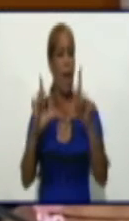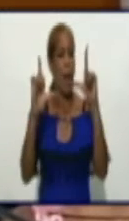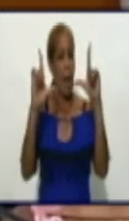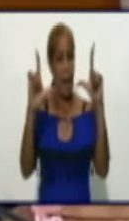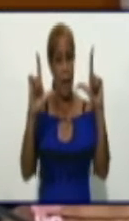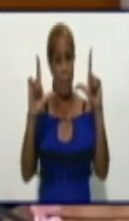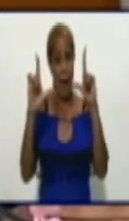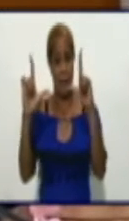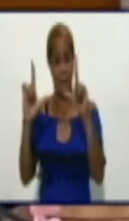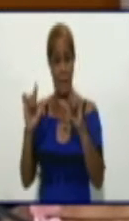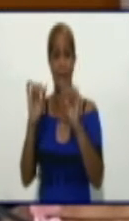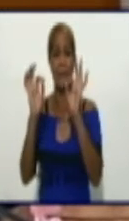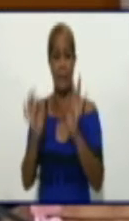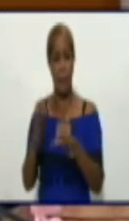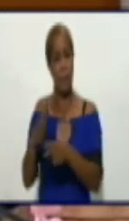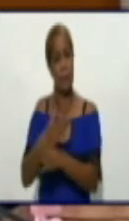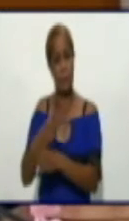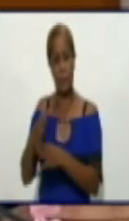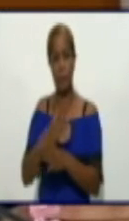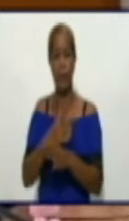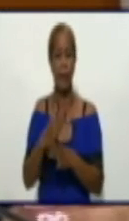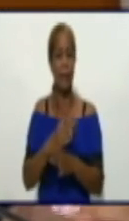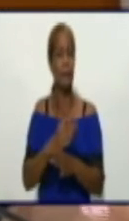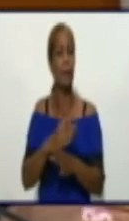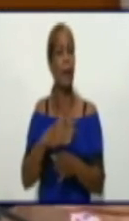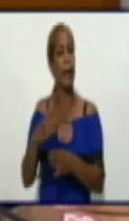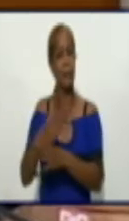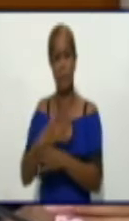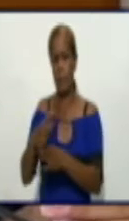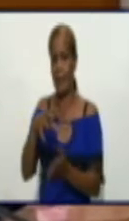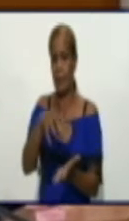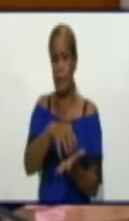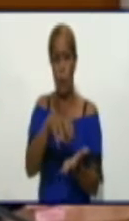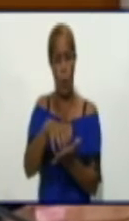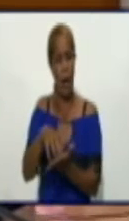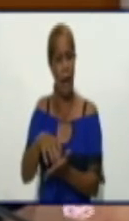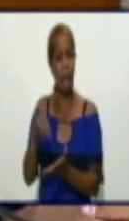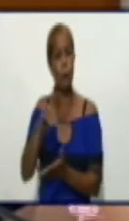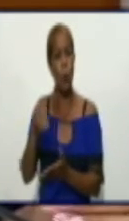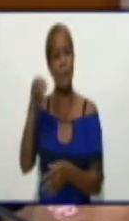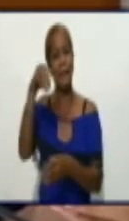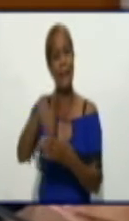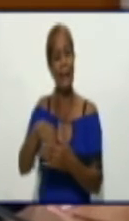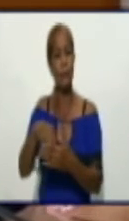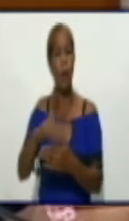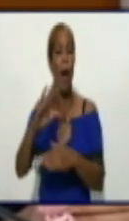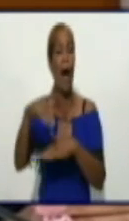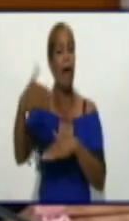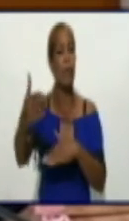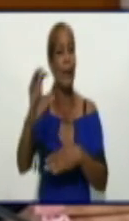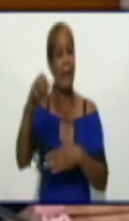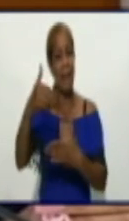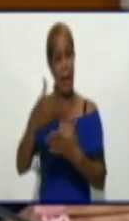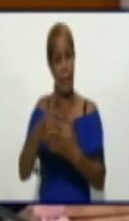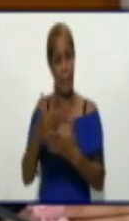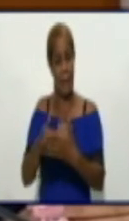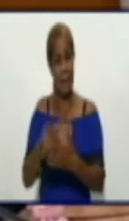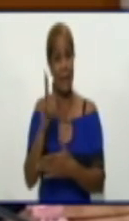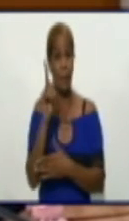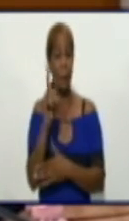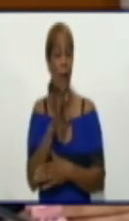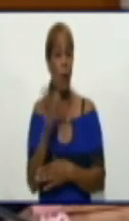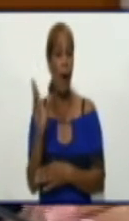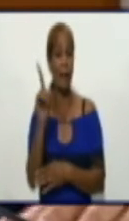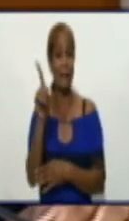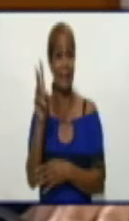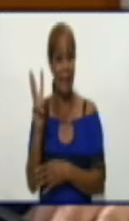utilizando todas nuestras cuentas institucionales, o sea, de nuestras empresas. Del 1 al 14 de agosto se estará desarrollando también